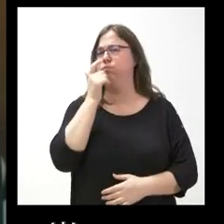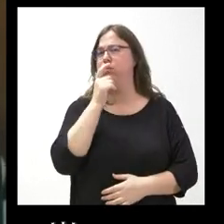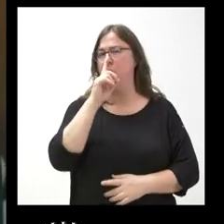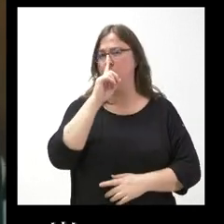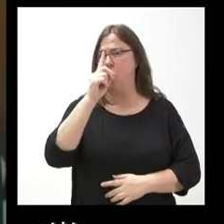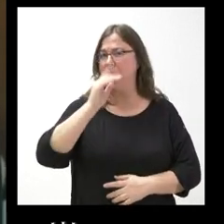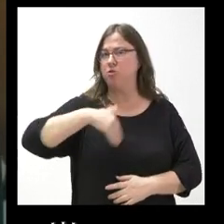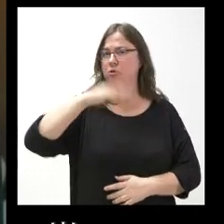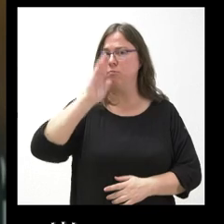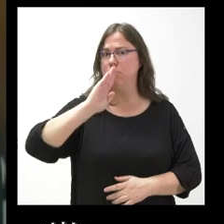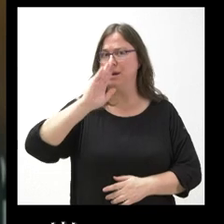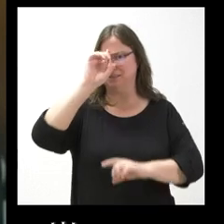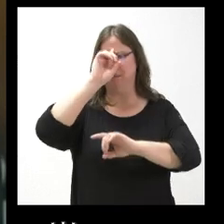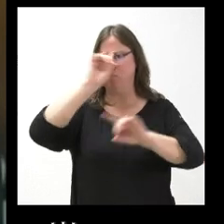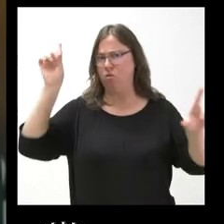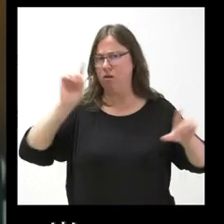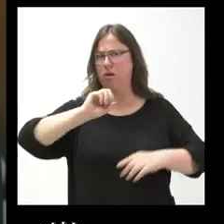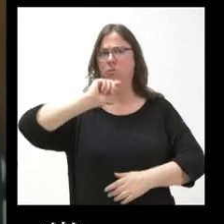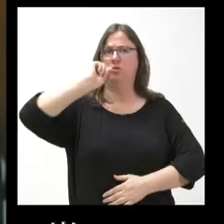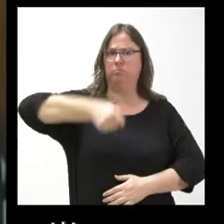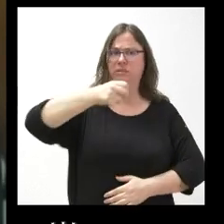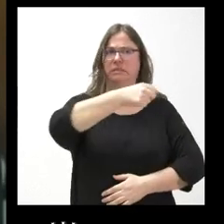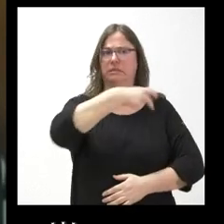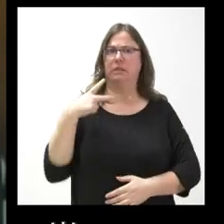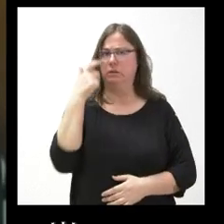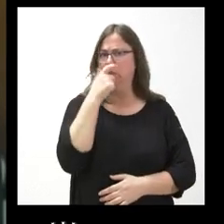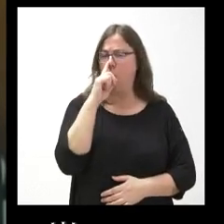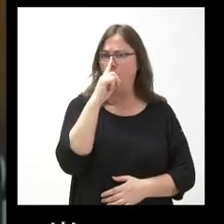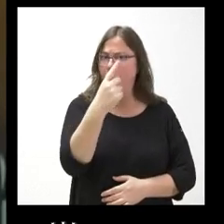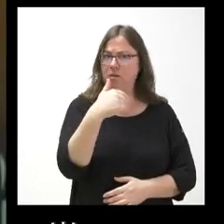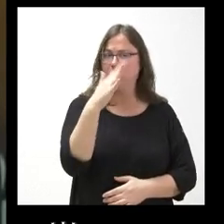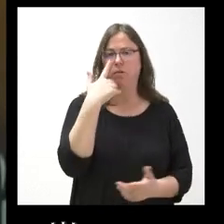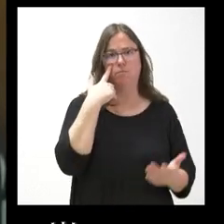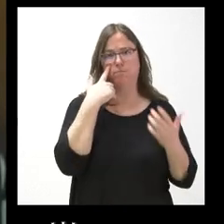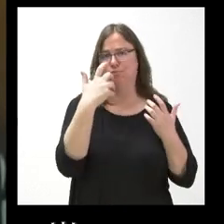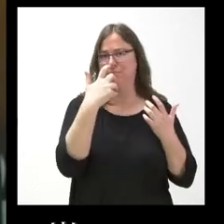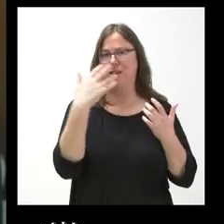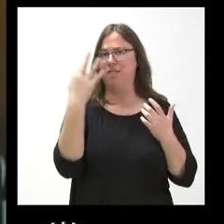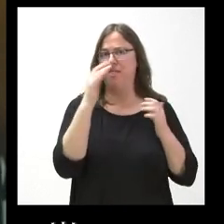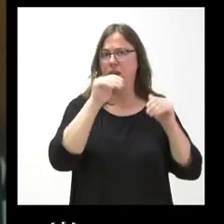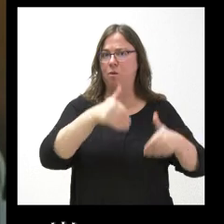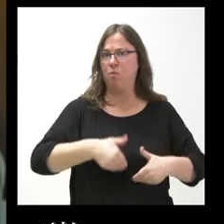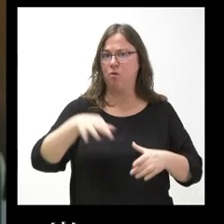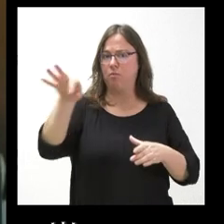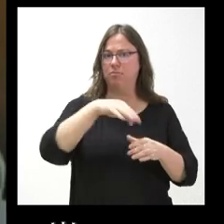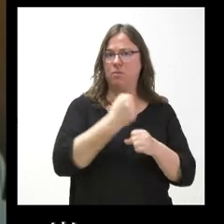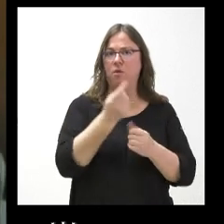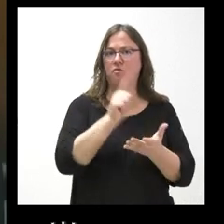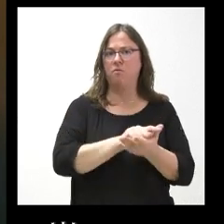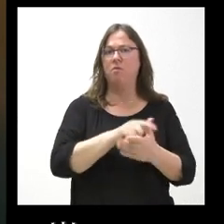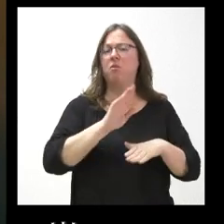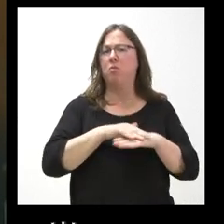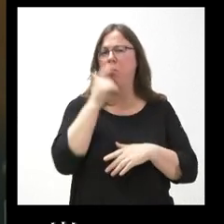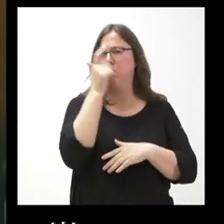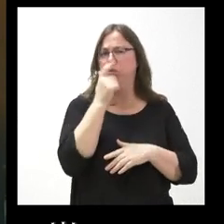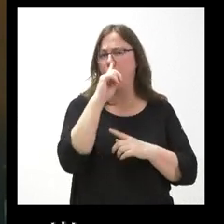año, en el cumplimiento de una clara sentencia que ya dejaba evidente que tenía que retomar este cargo